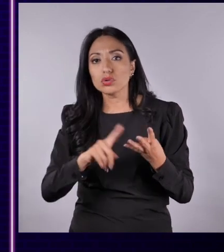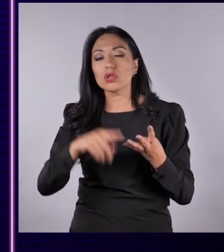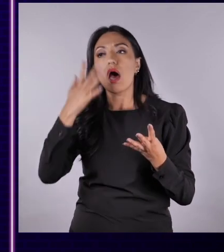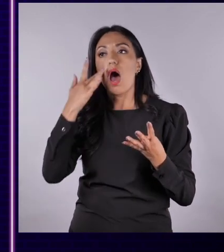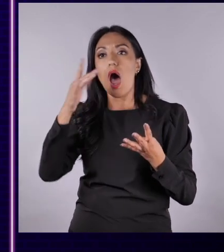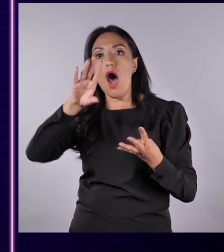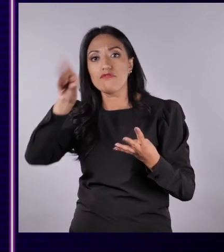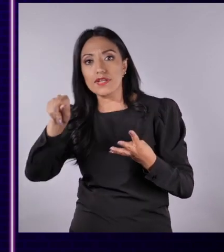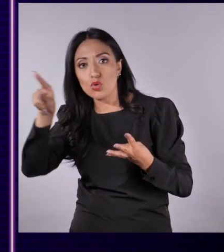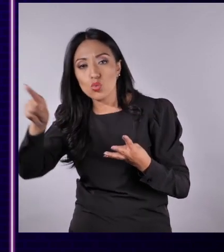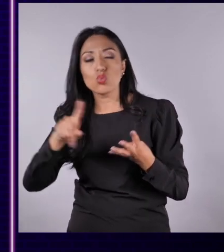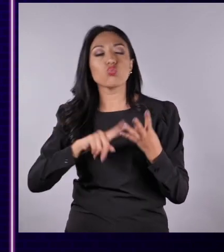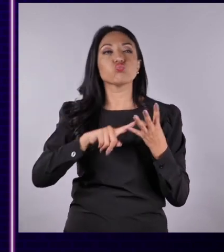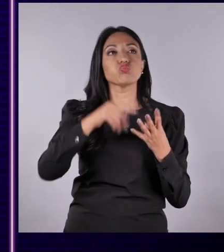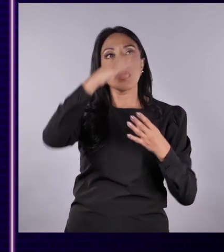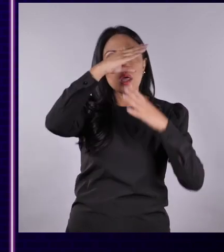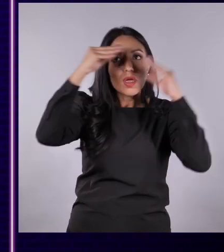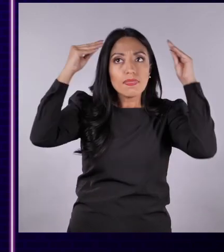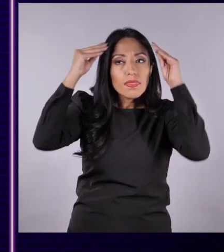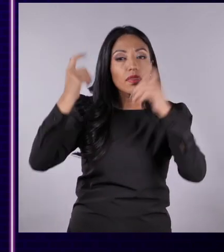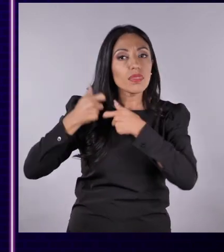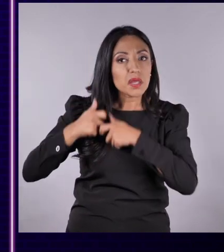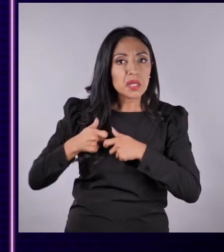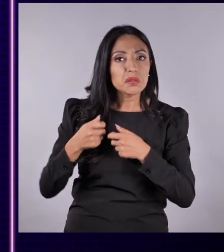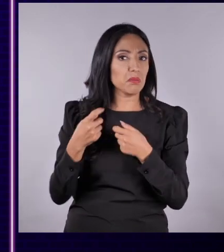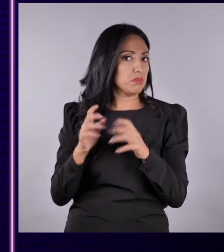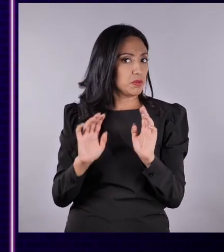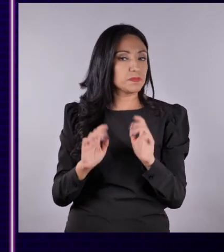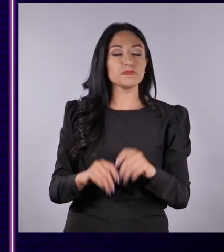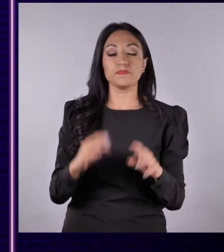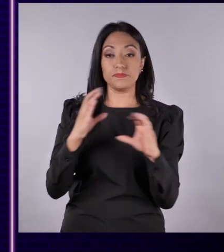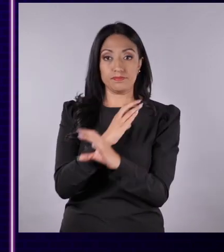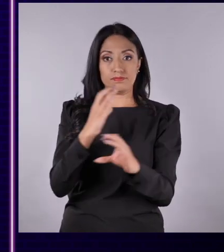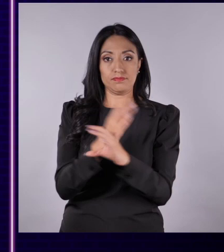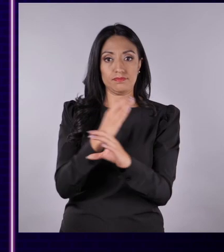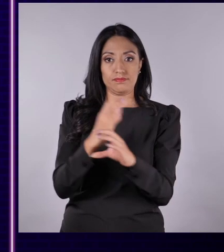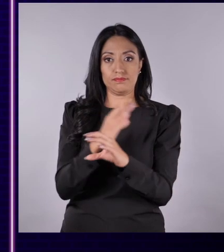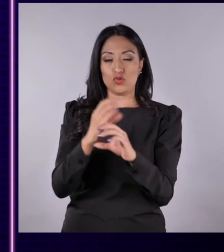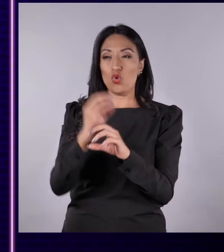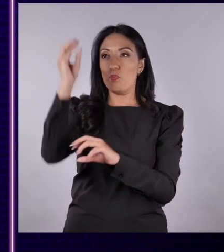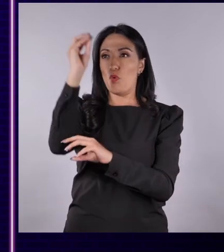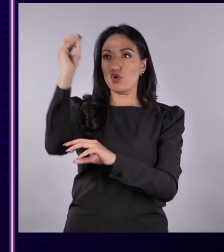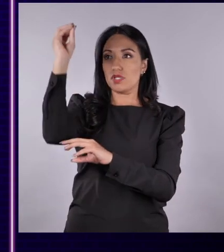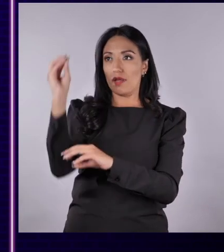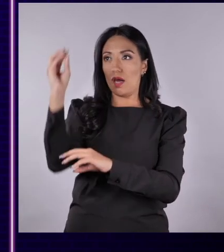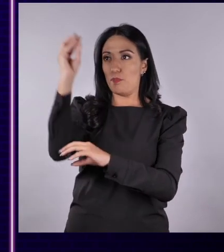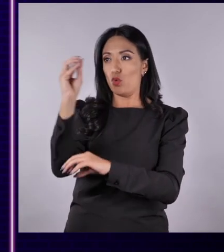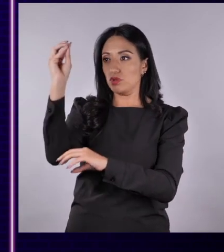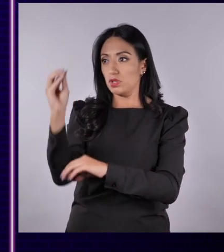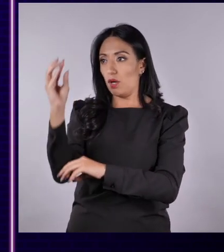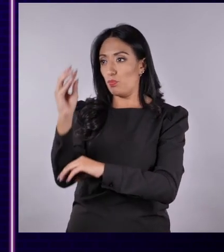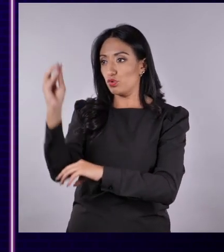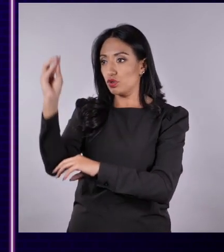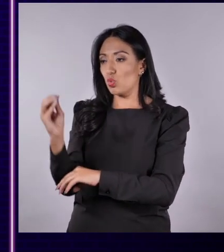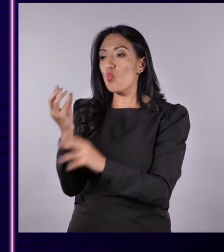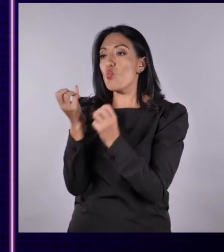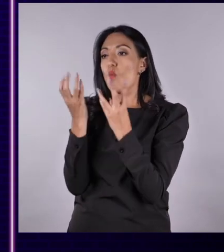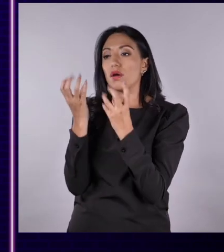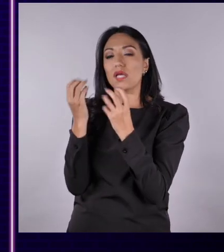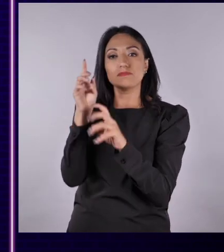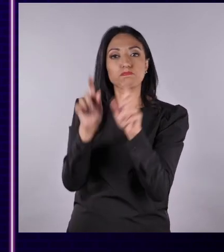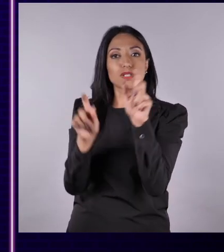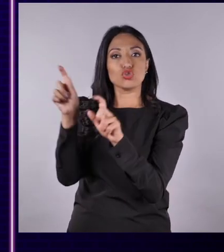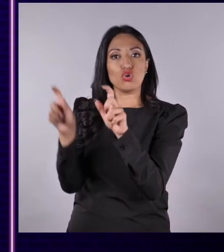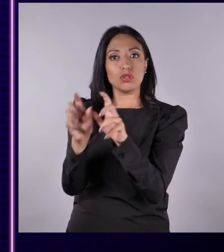montuvios, afros, indígenas y otros? Así es. Ahora vamos a calcular estos porcentajes para saber cuántos